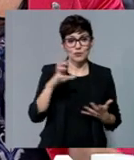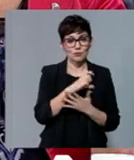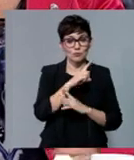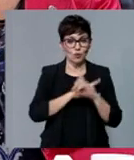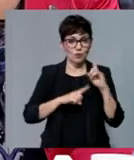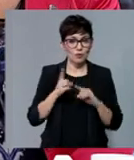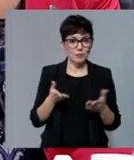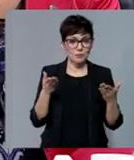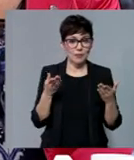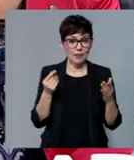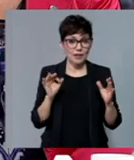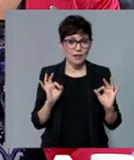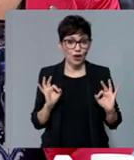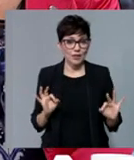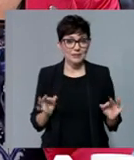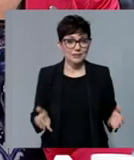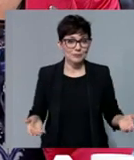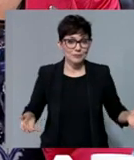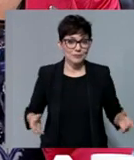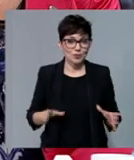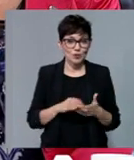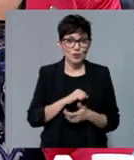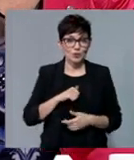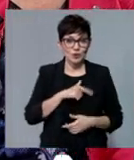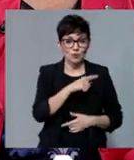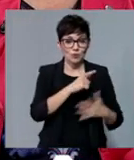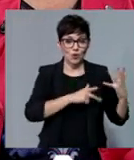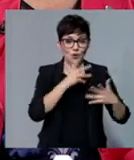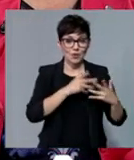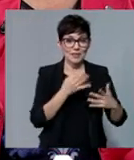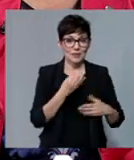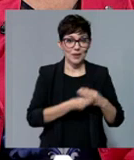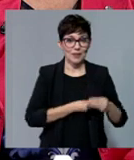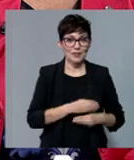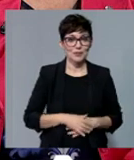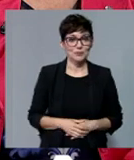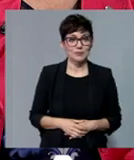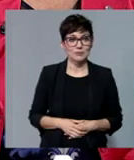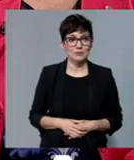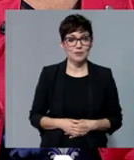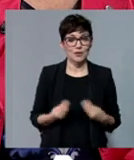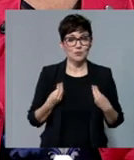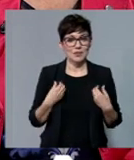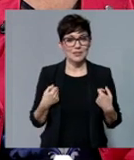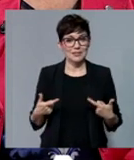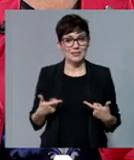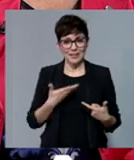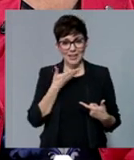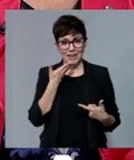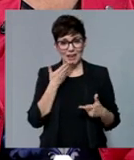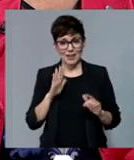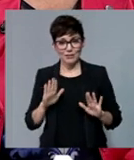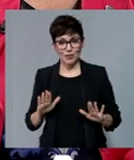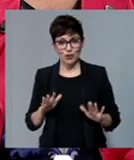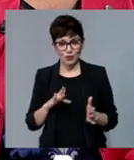dinero es el que es y imagino que la comunidad tiene que hacer sus cuentas. ¿Cómo está el coste de la vida? ¿Van a poder encender la calefacción este